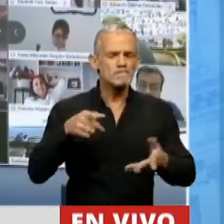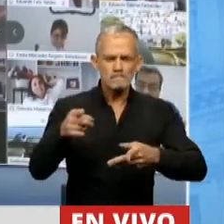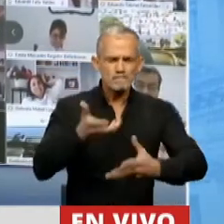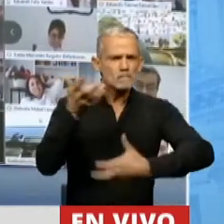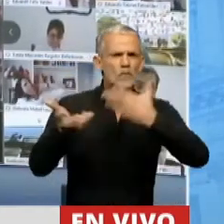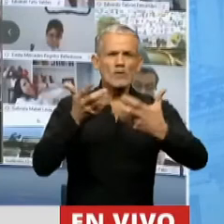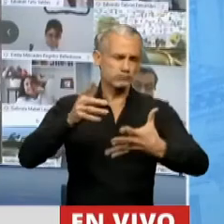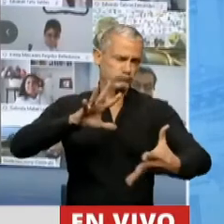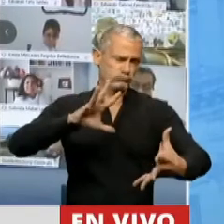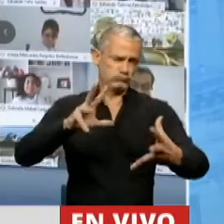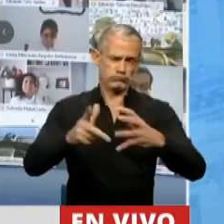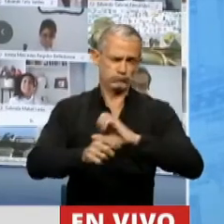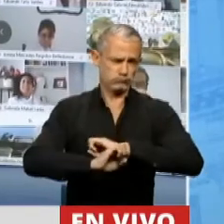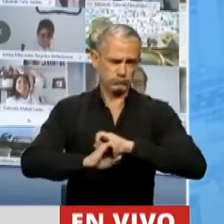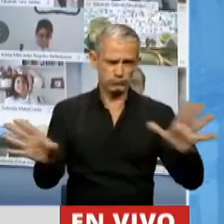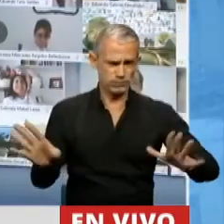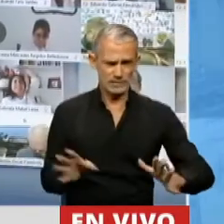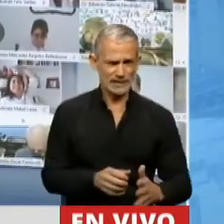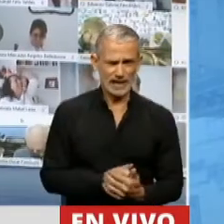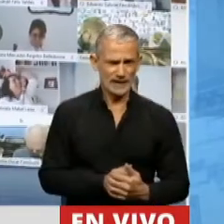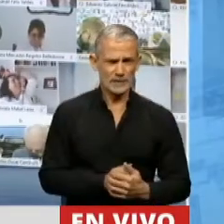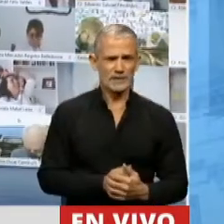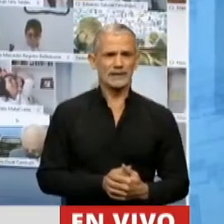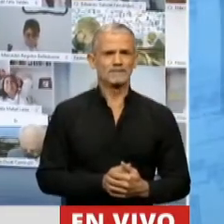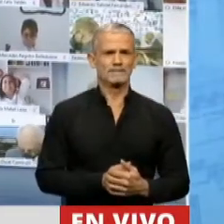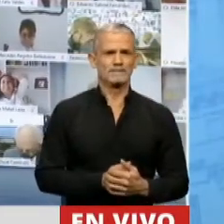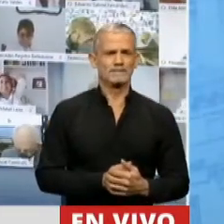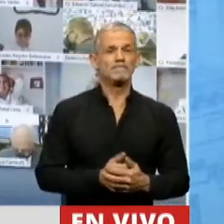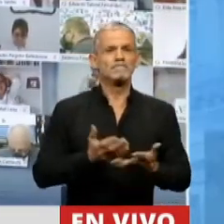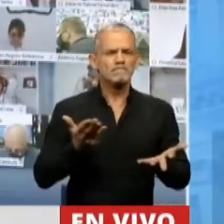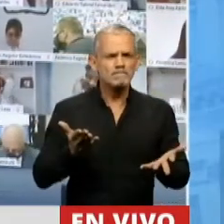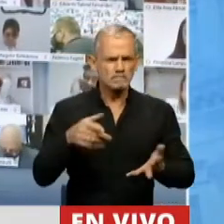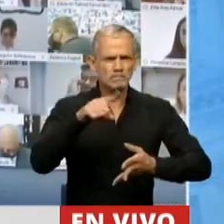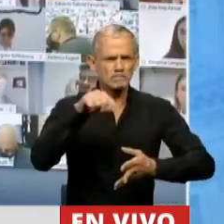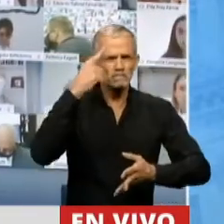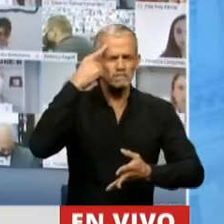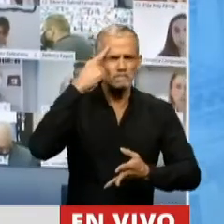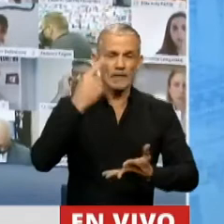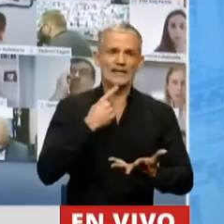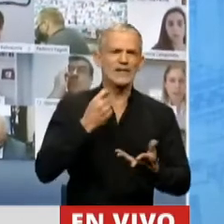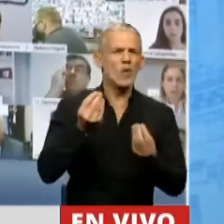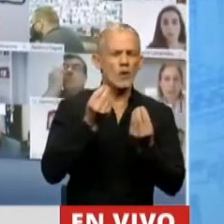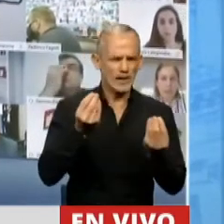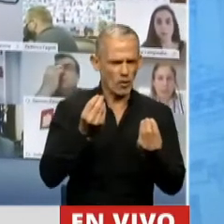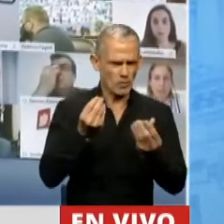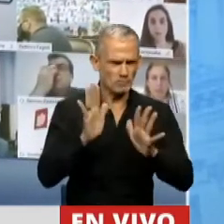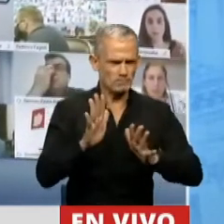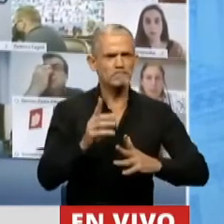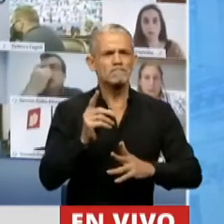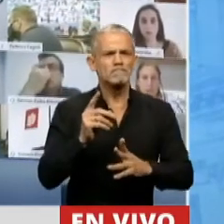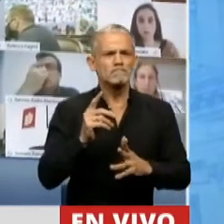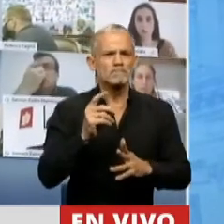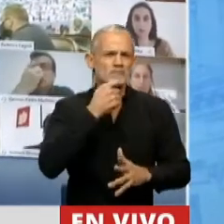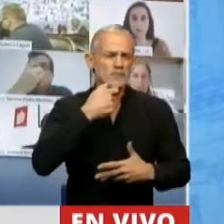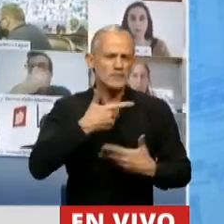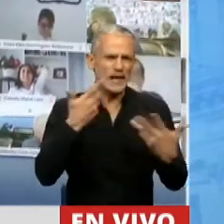efectos catastróficos como los que aquí se han mencionado. Para que se tenga una idea, presidente, para aquellos